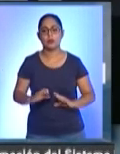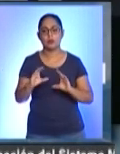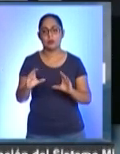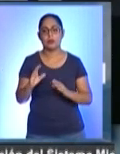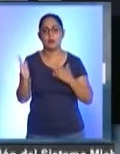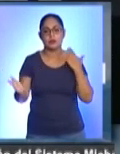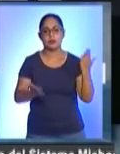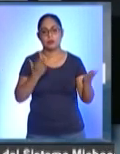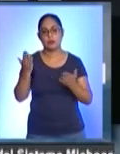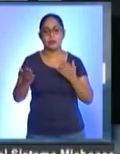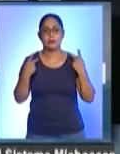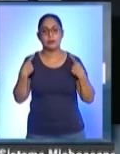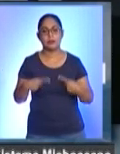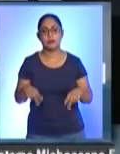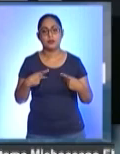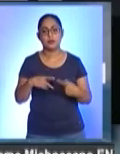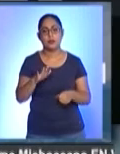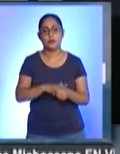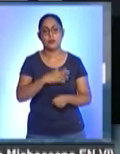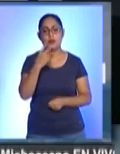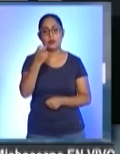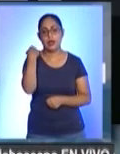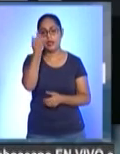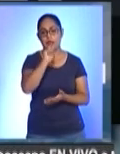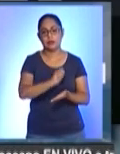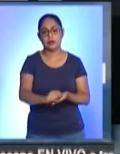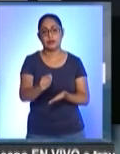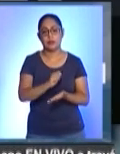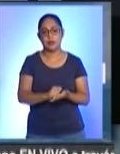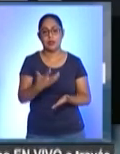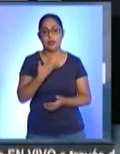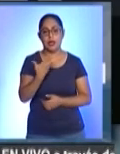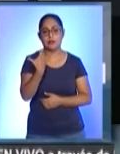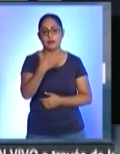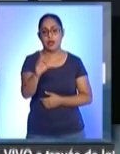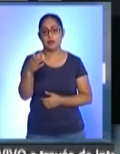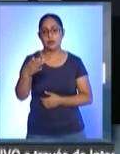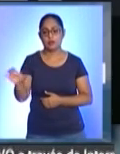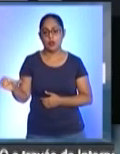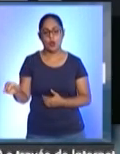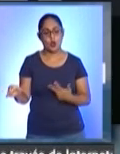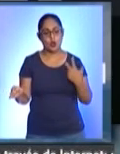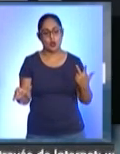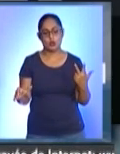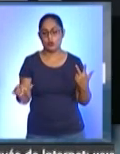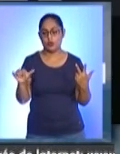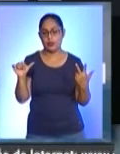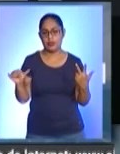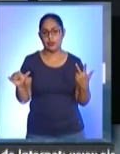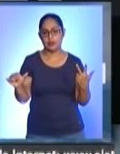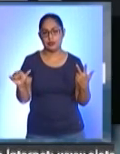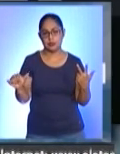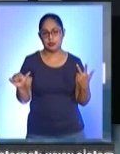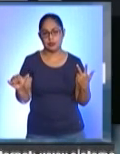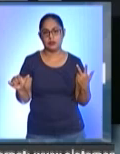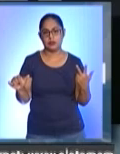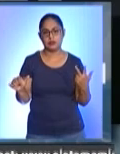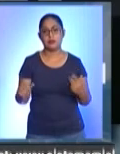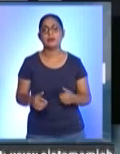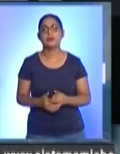Por ello, el examen se aplicó en salones de entre ocho y dieciséis sustentantes.